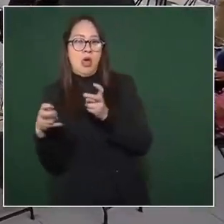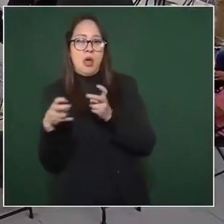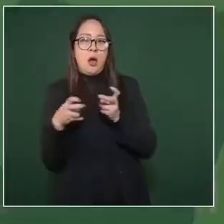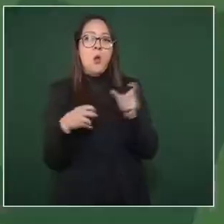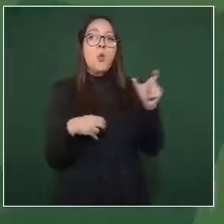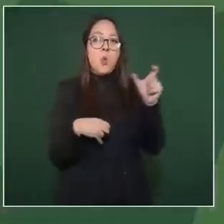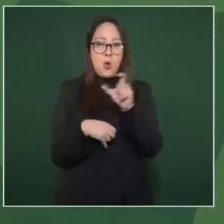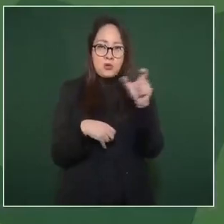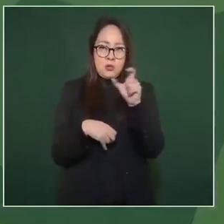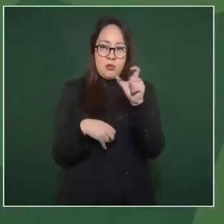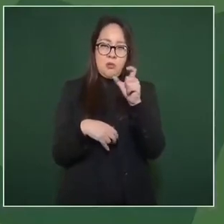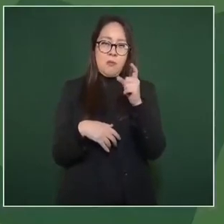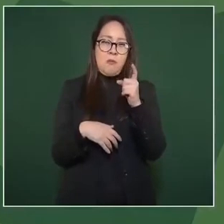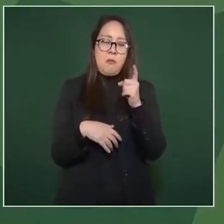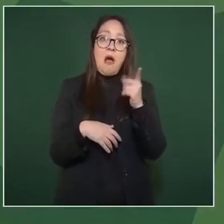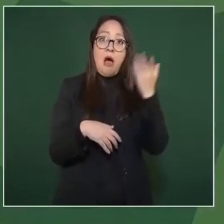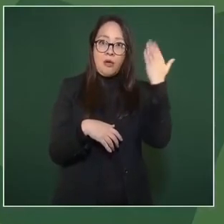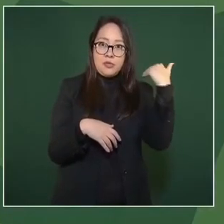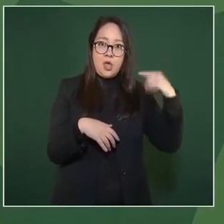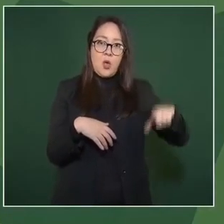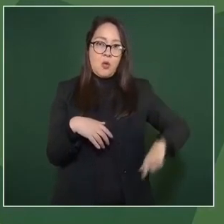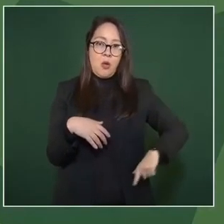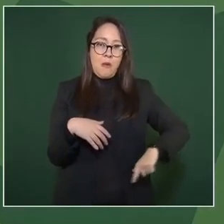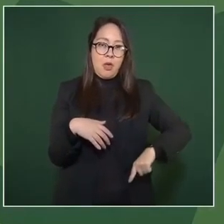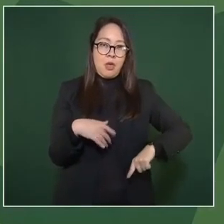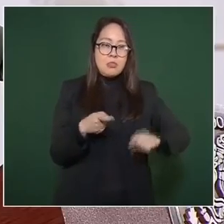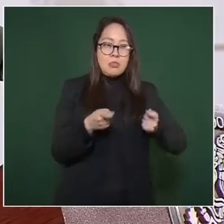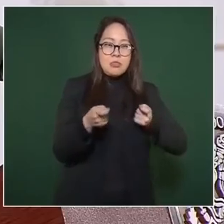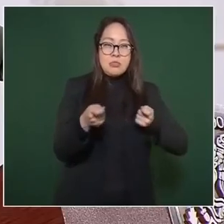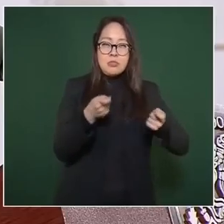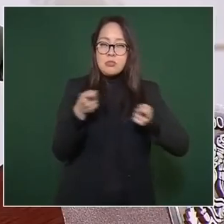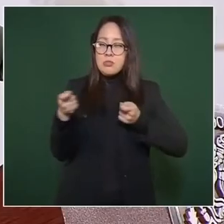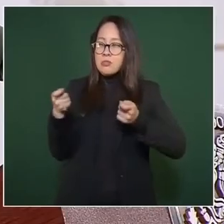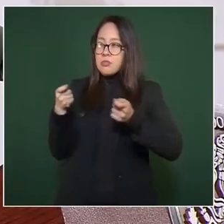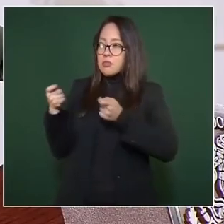en alta.